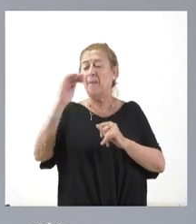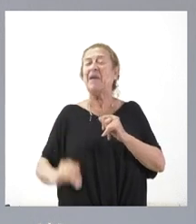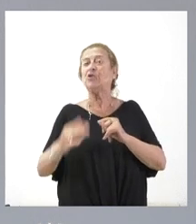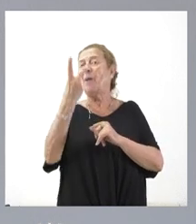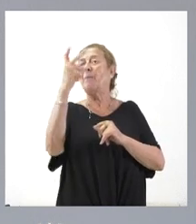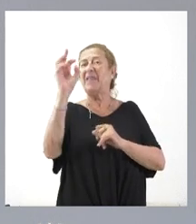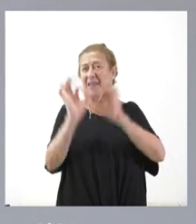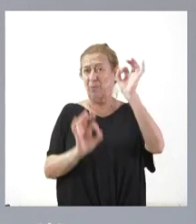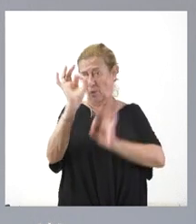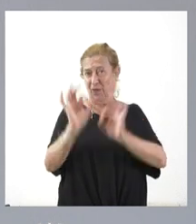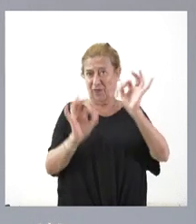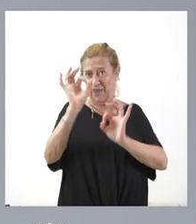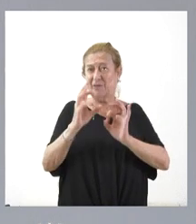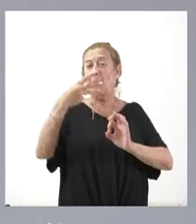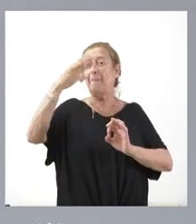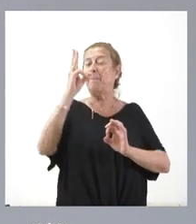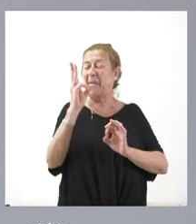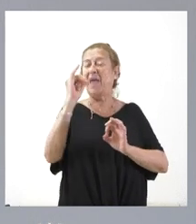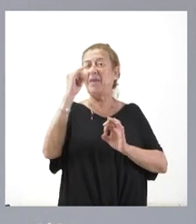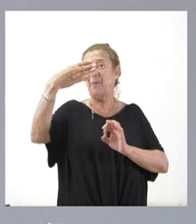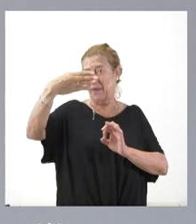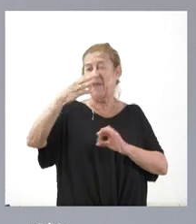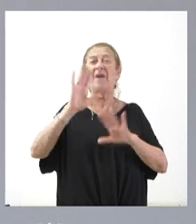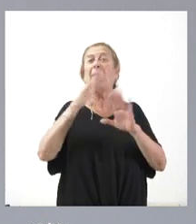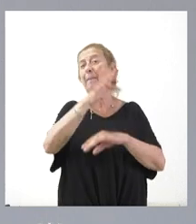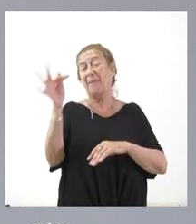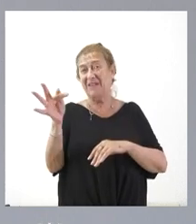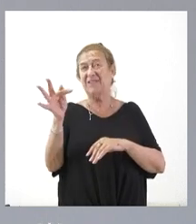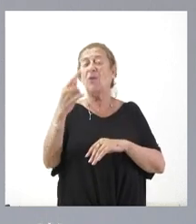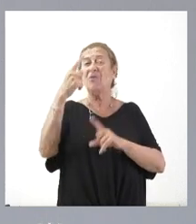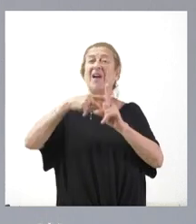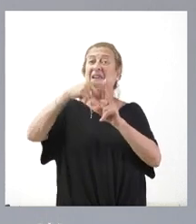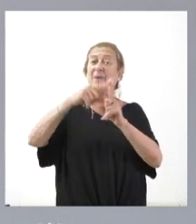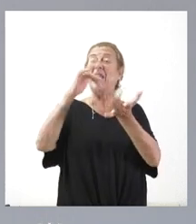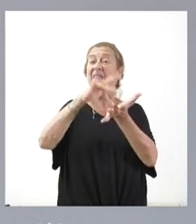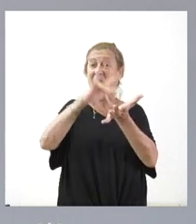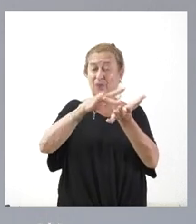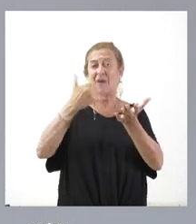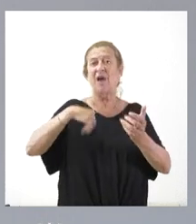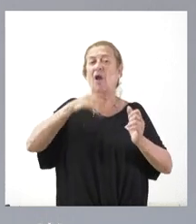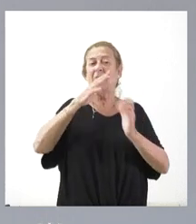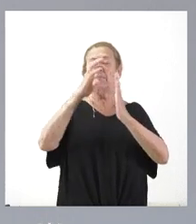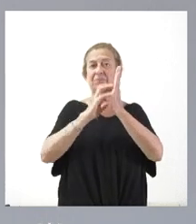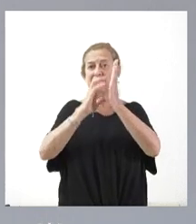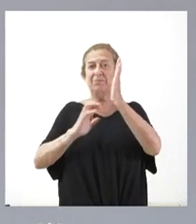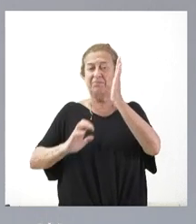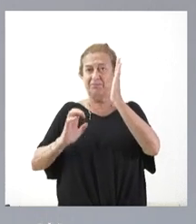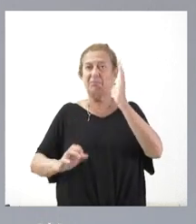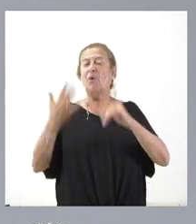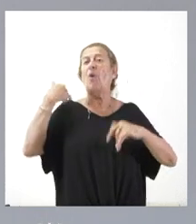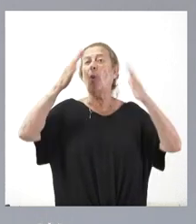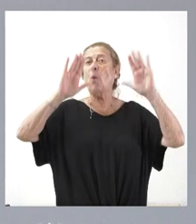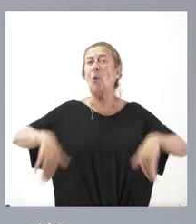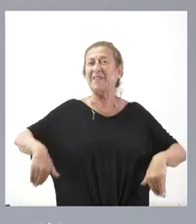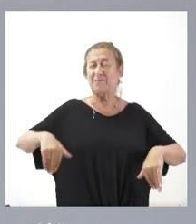del PIB y, además, un nivel de deuda que hemos venido reduciendo sobre el PIB en los últimos